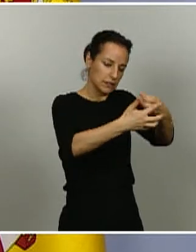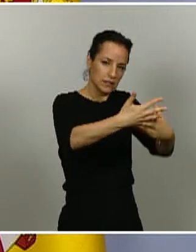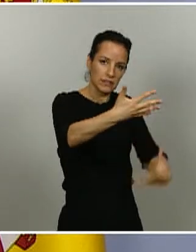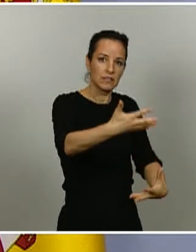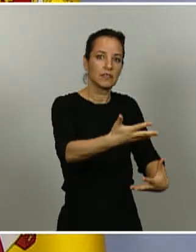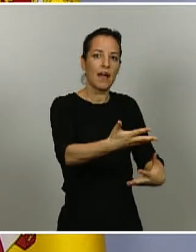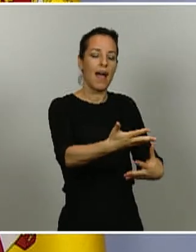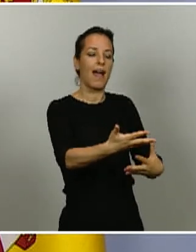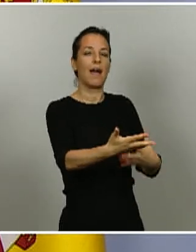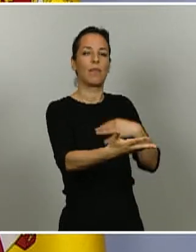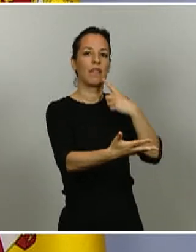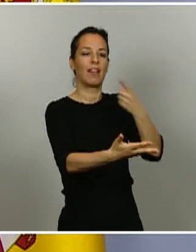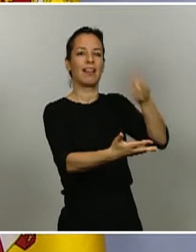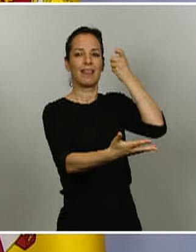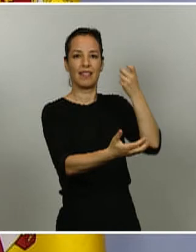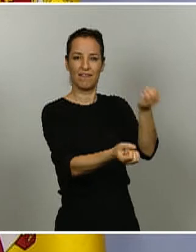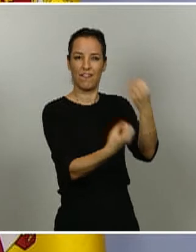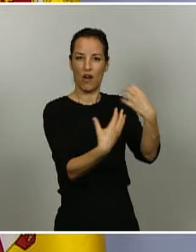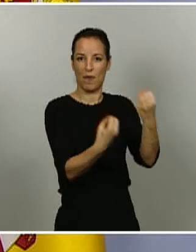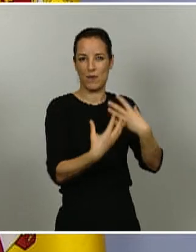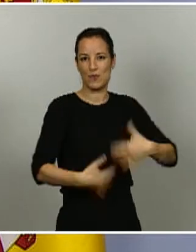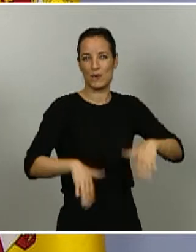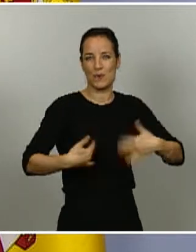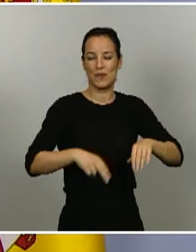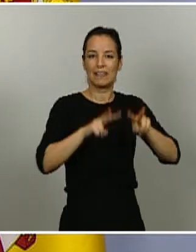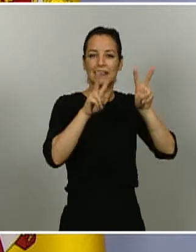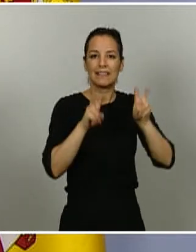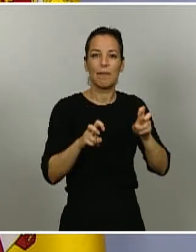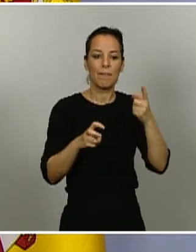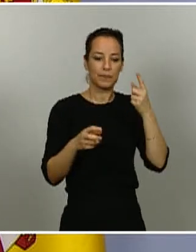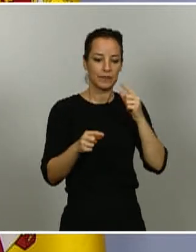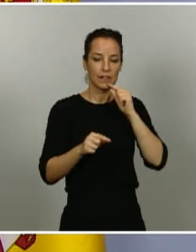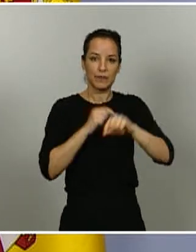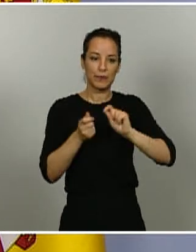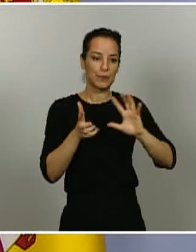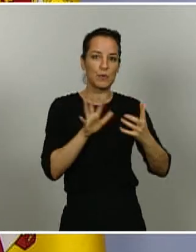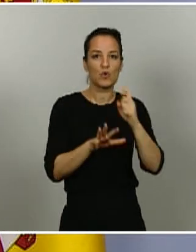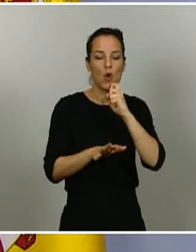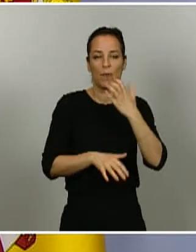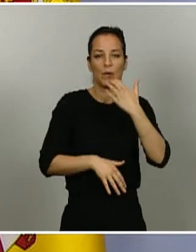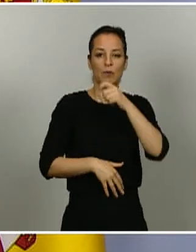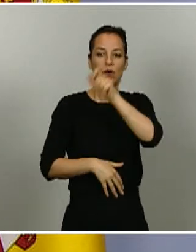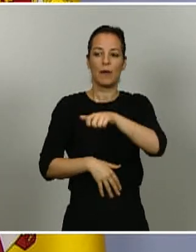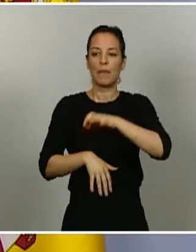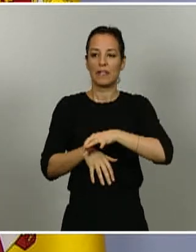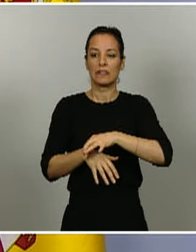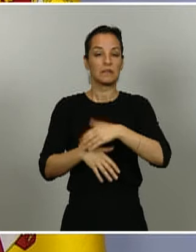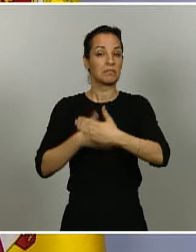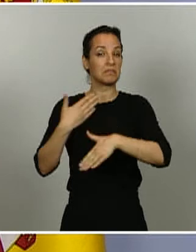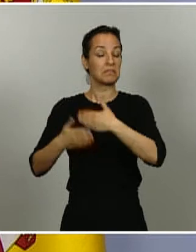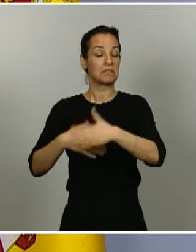mucha información en relación a cuál es la evolución porque unos pacientes evolucionan peor y otros